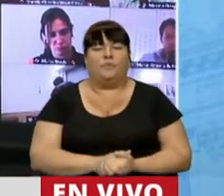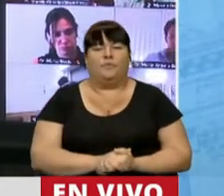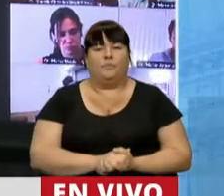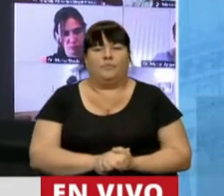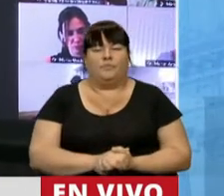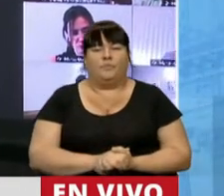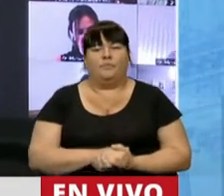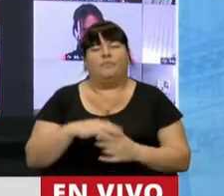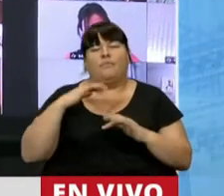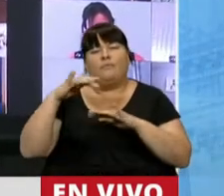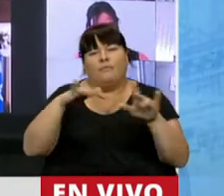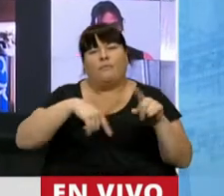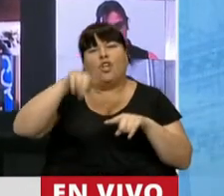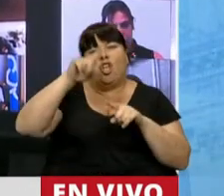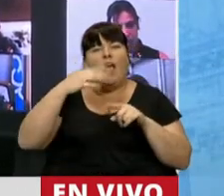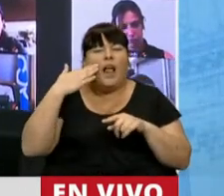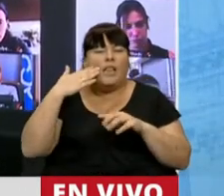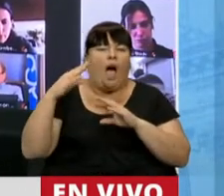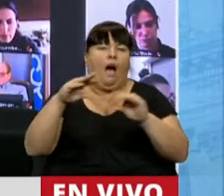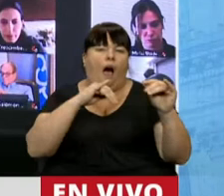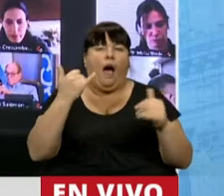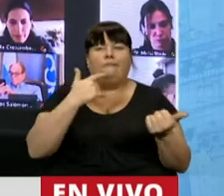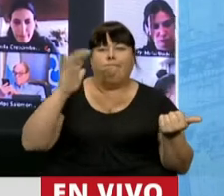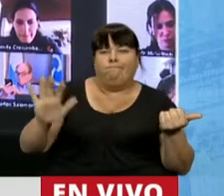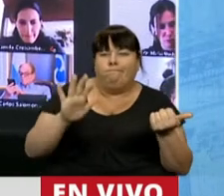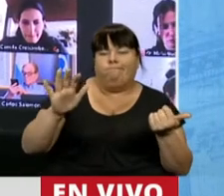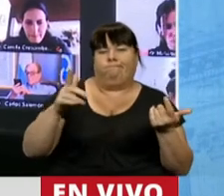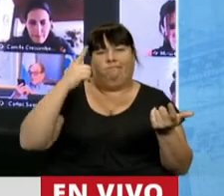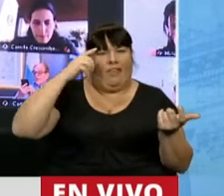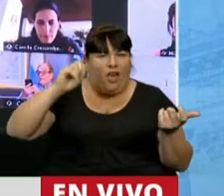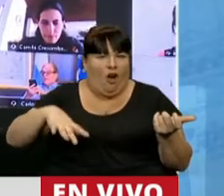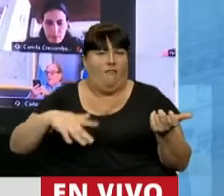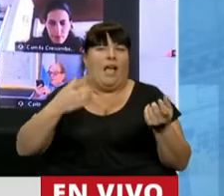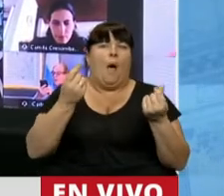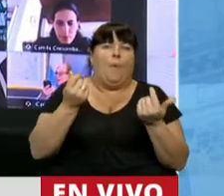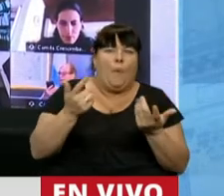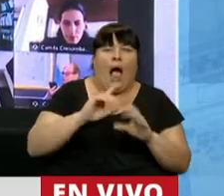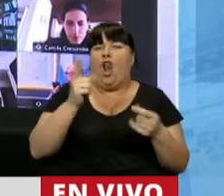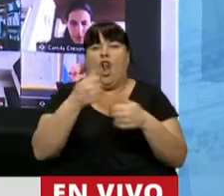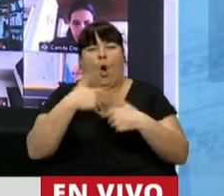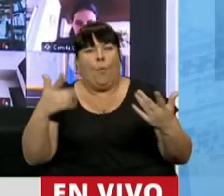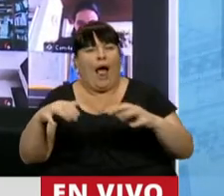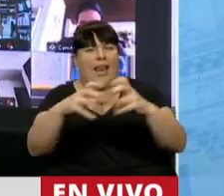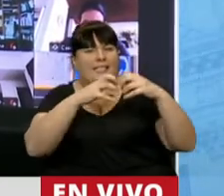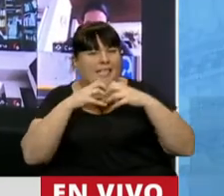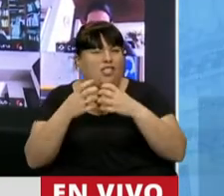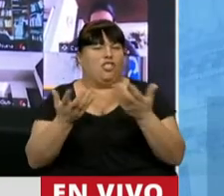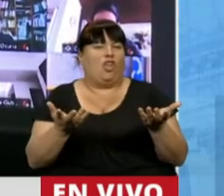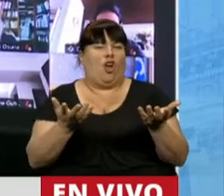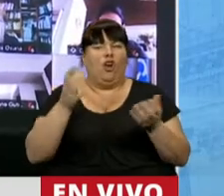Hemos escuchado toda la tarde poner en dudas la legalidad o la legitimidad de estas sesiones.